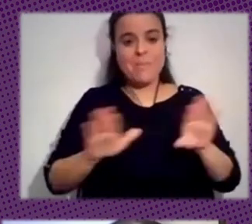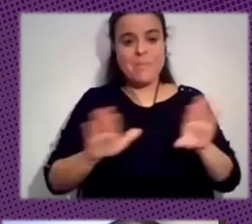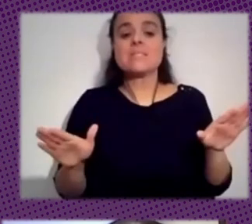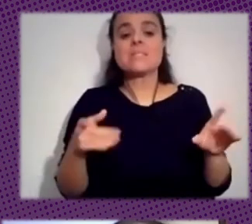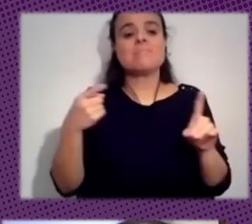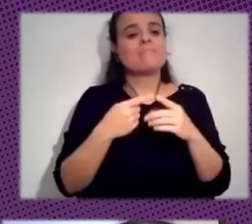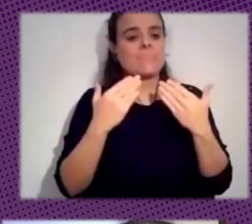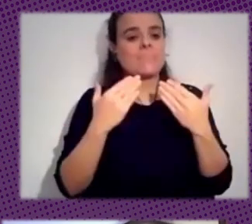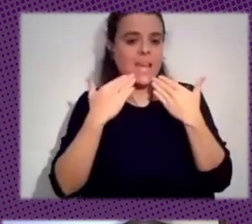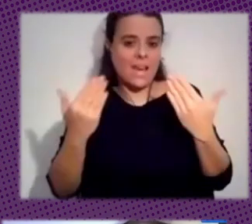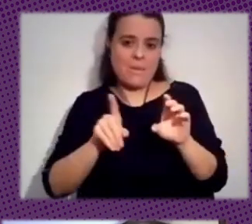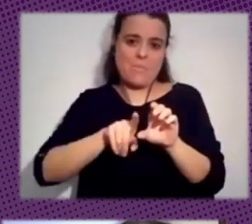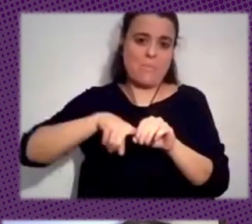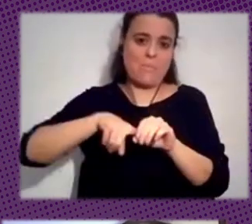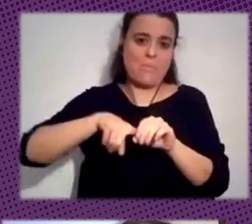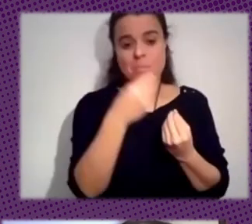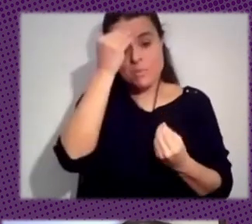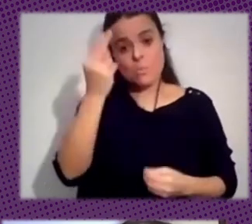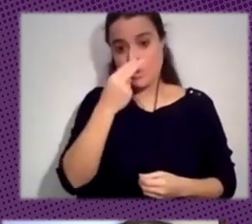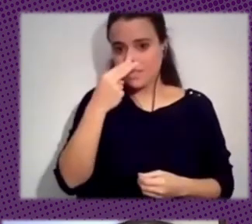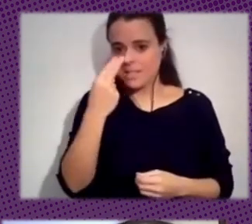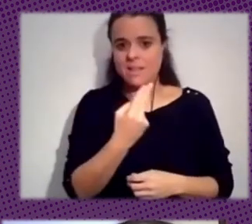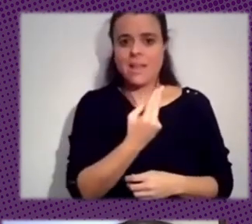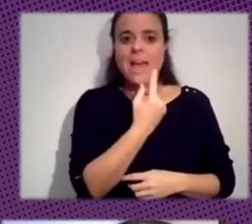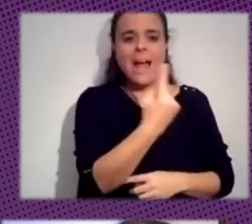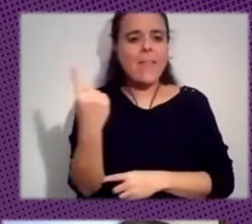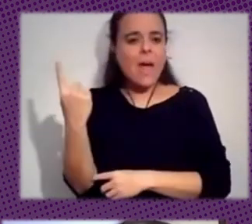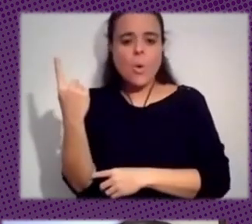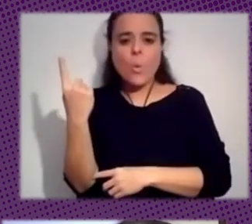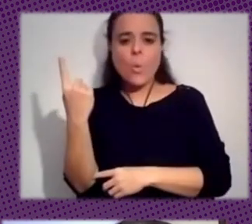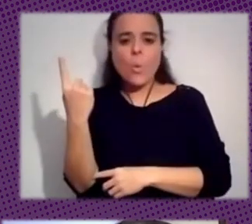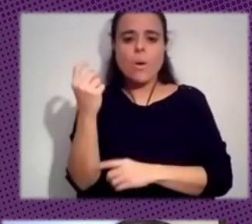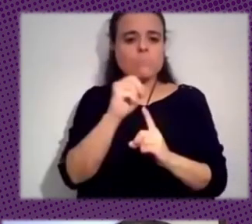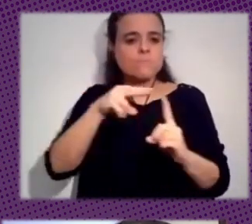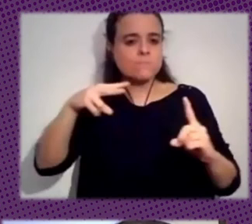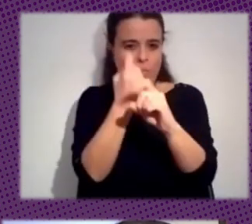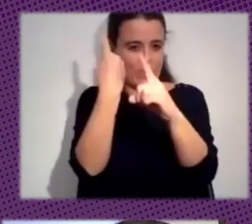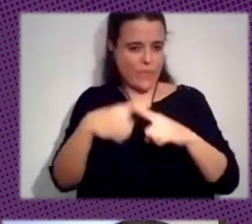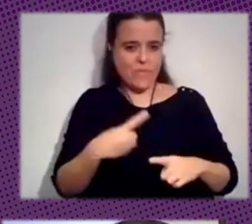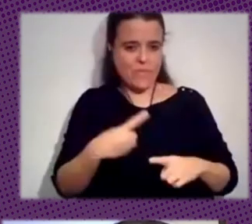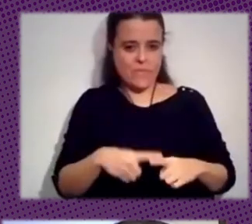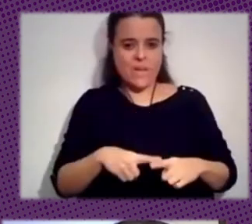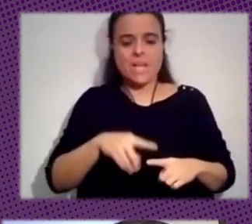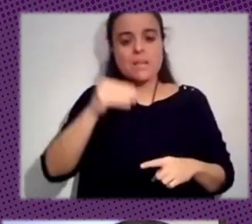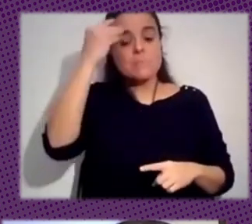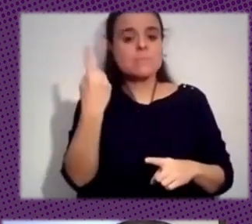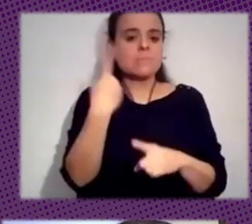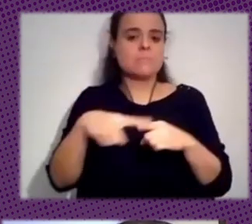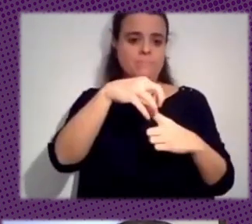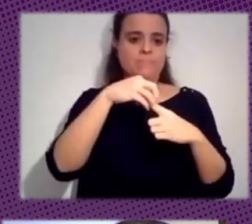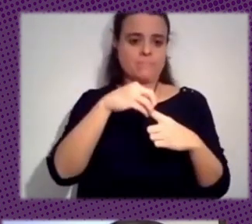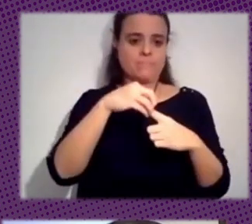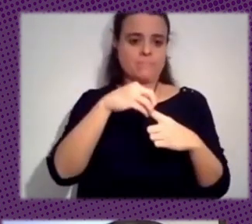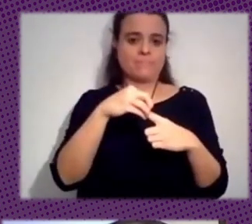participación creo que es súper interesante aparte cada uno desde un enfoque diferente de este debate creo que una de las cosas claves es que